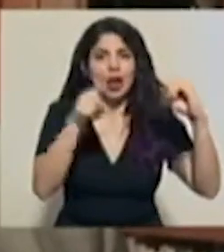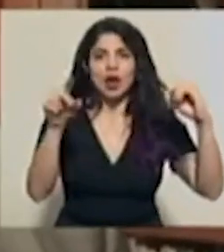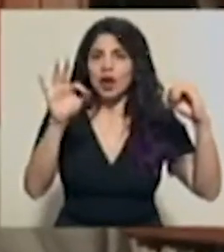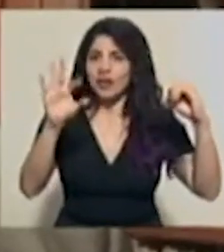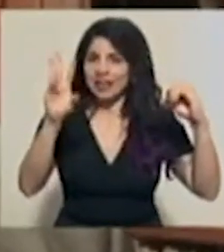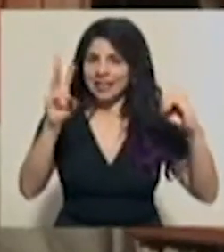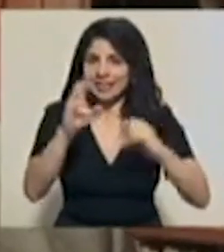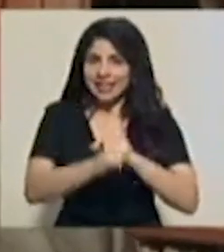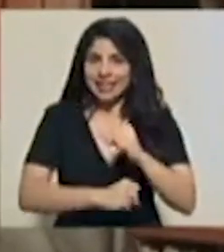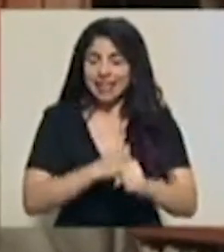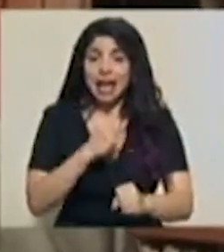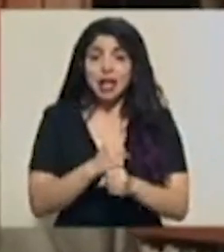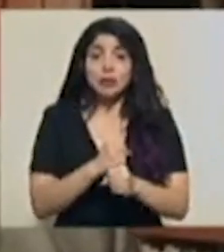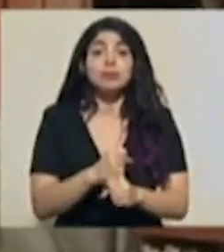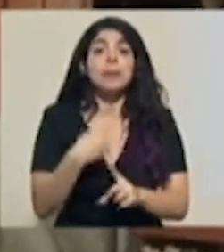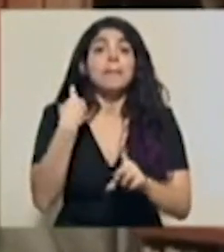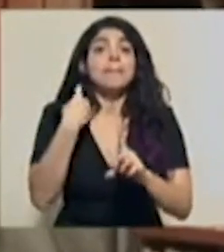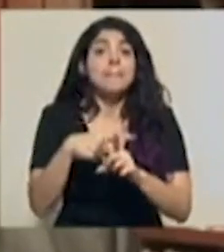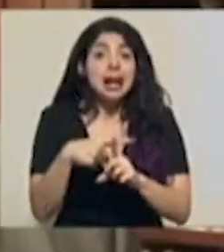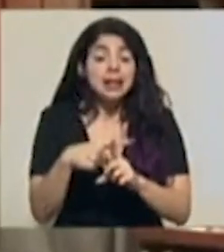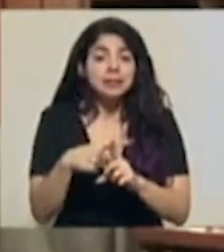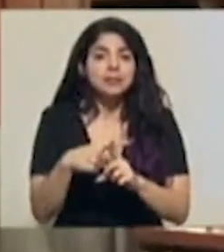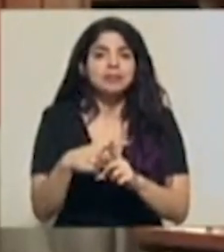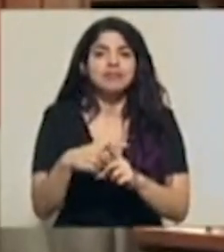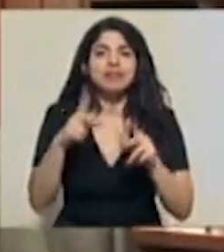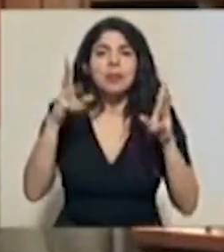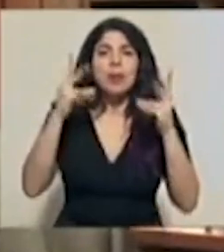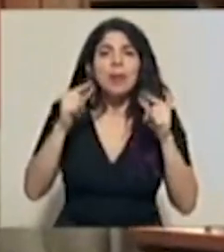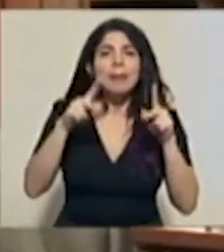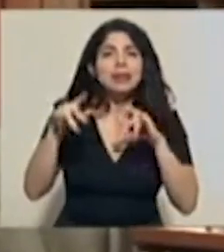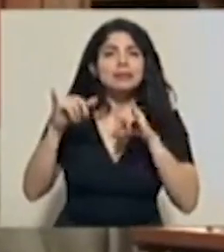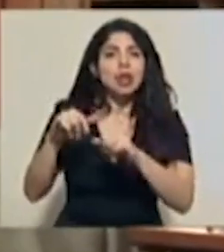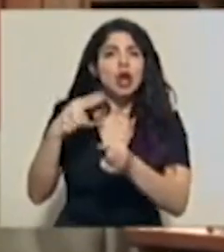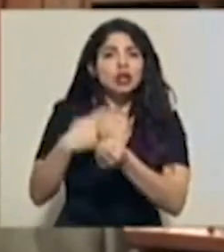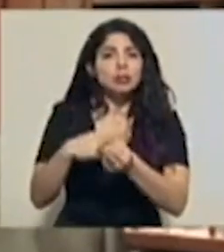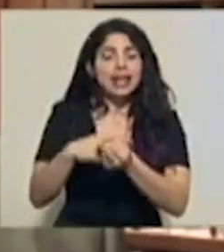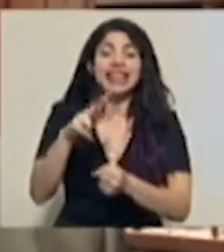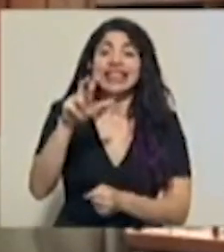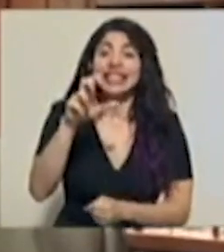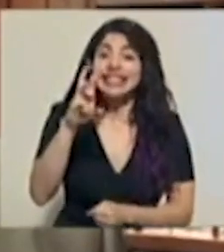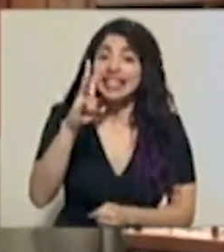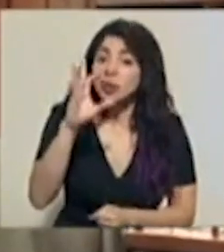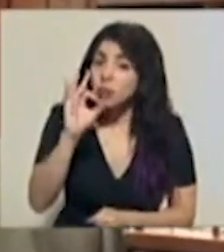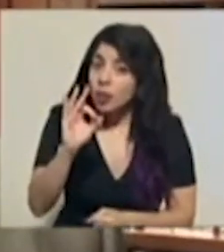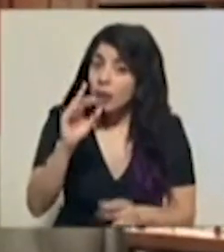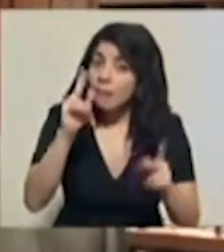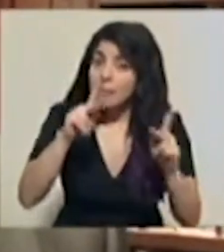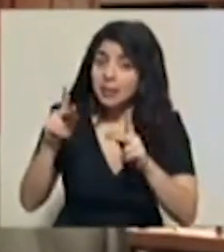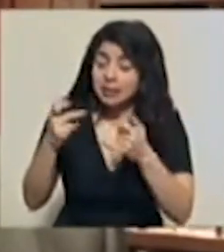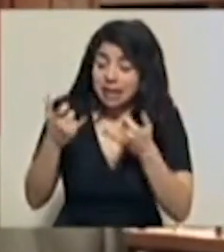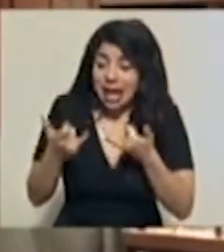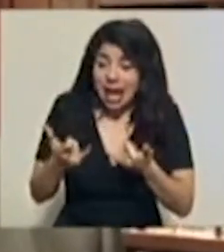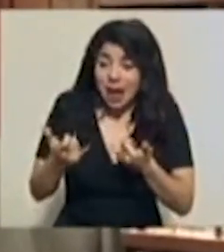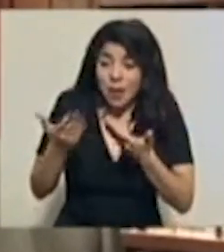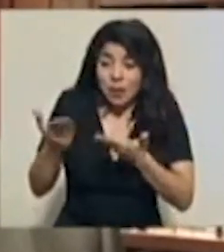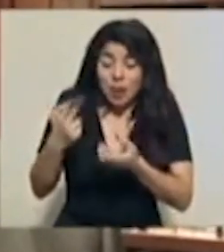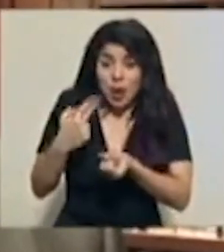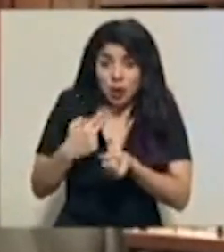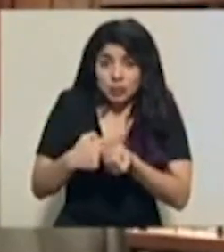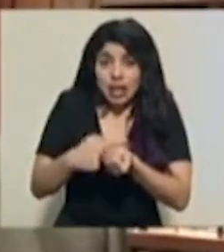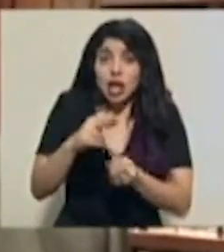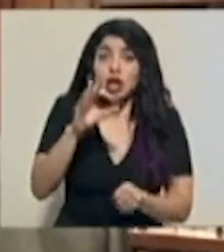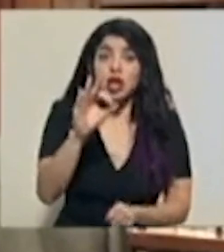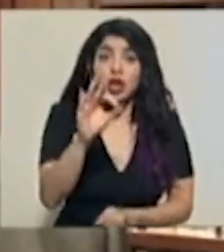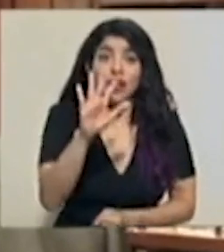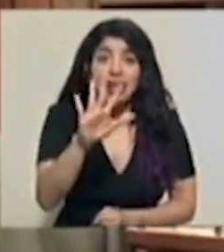años. Además, en cuanto a hospitalización, tenemos 369 personas hospitalizadas, 95 de